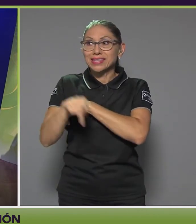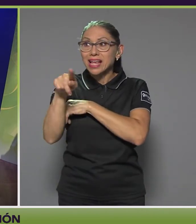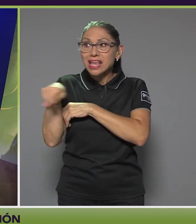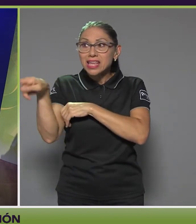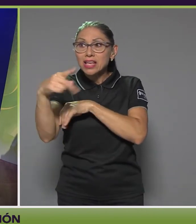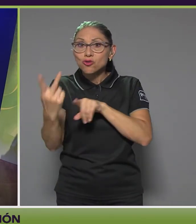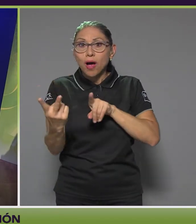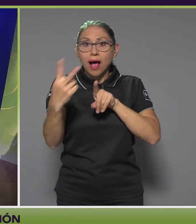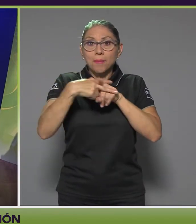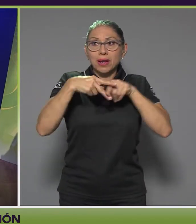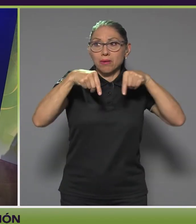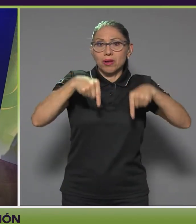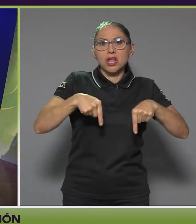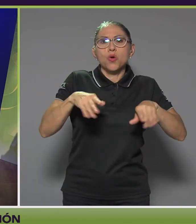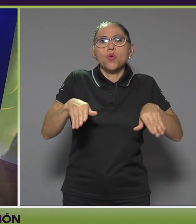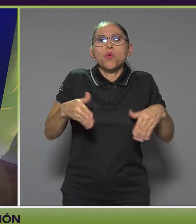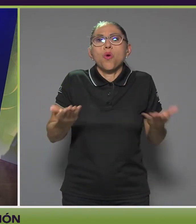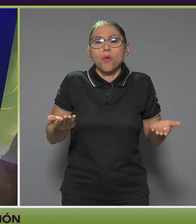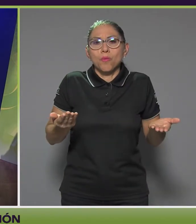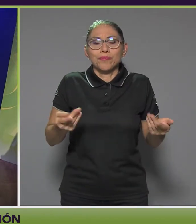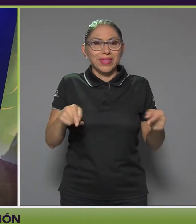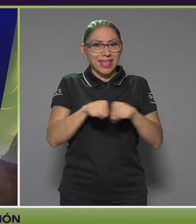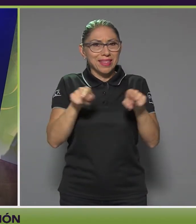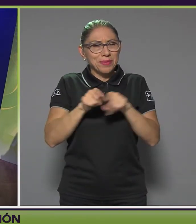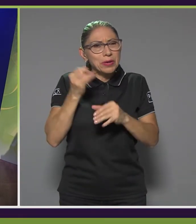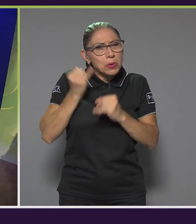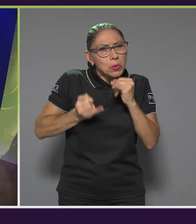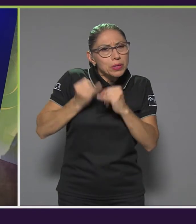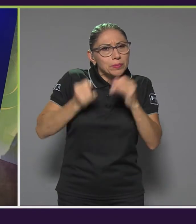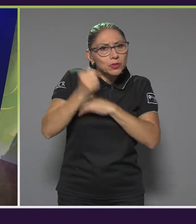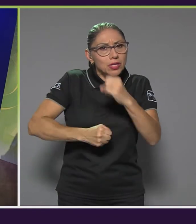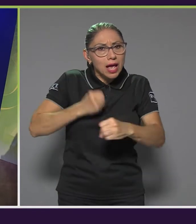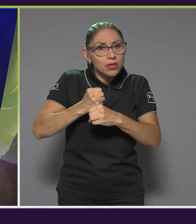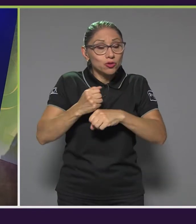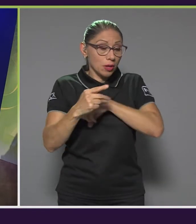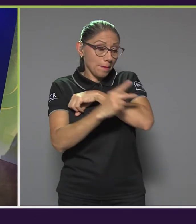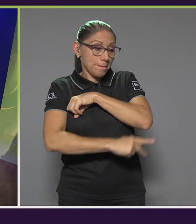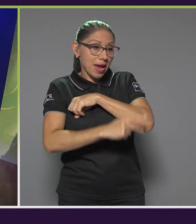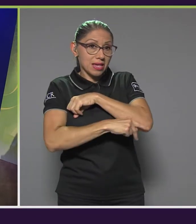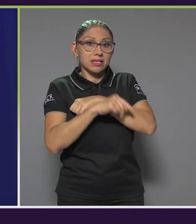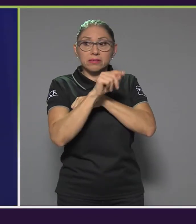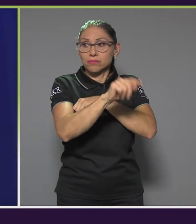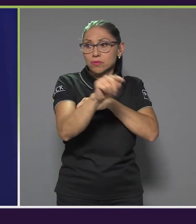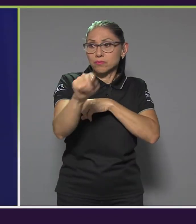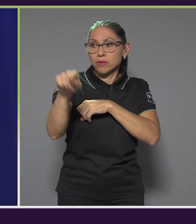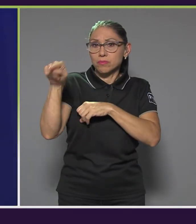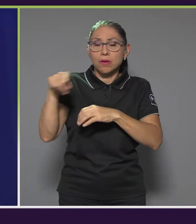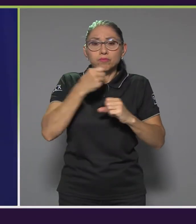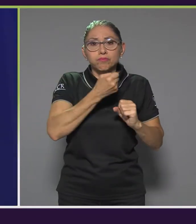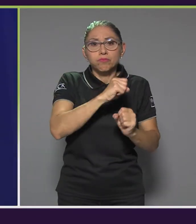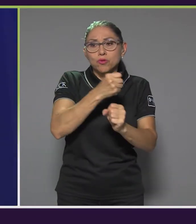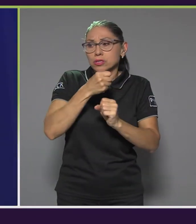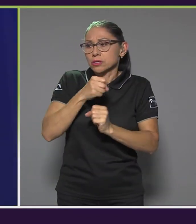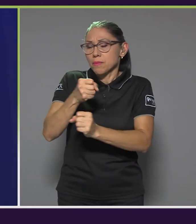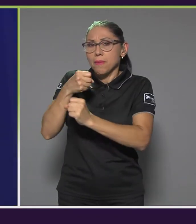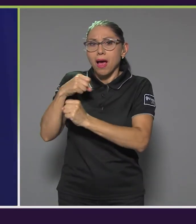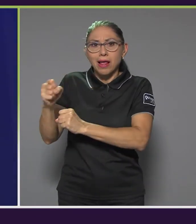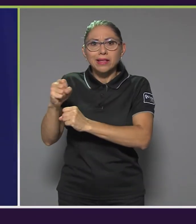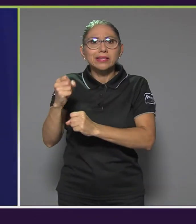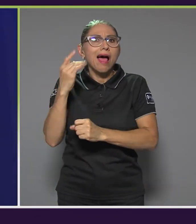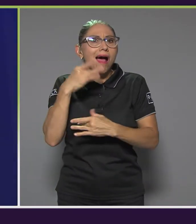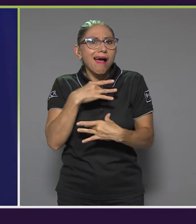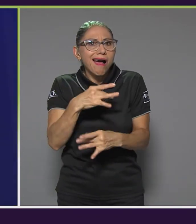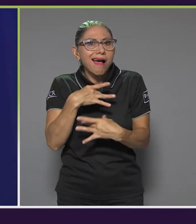parece muy relevante que además en los últimos años el país y los diferentes municipios se han interesado por participar y traer la iniciativa